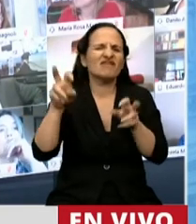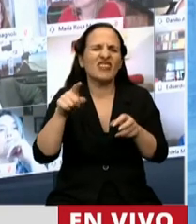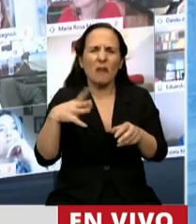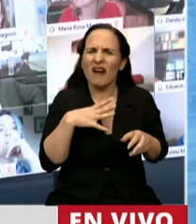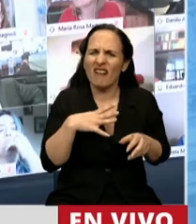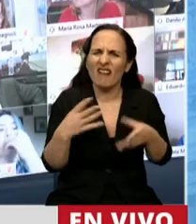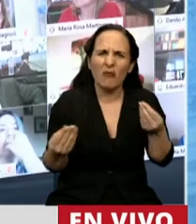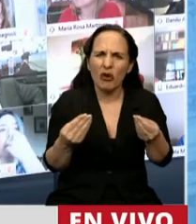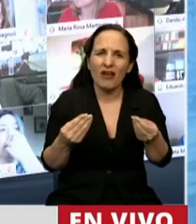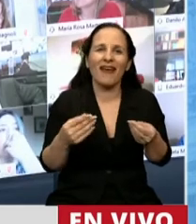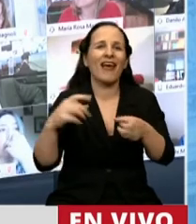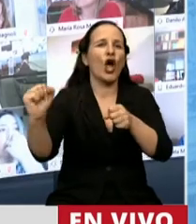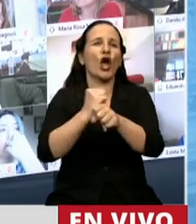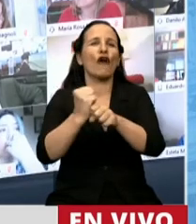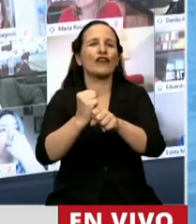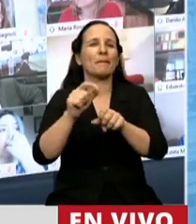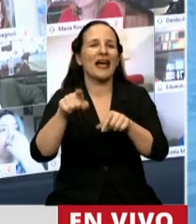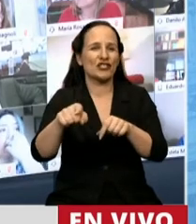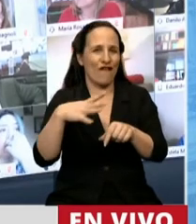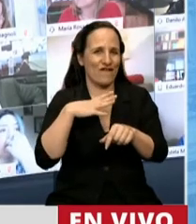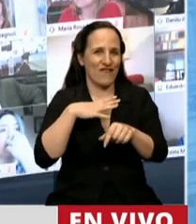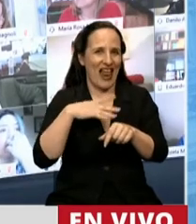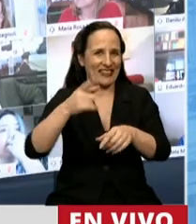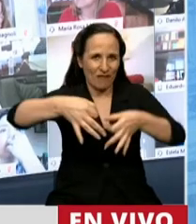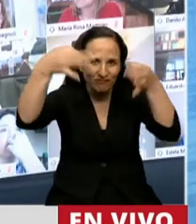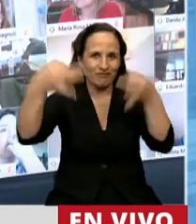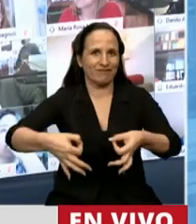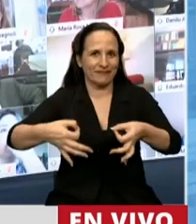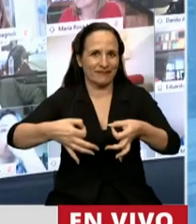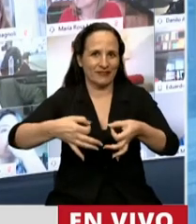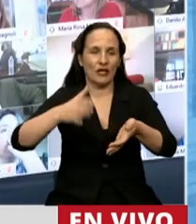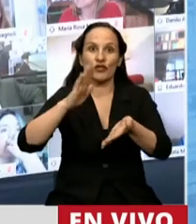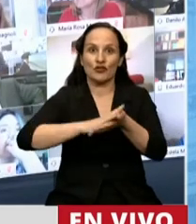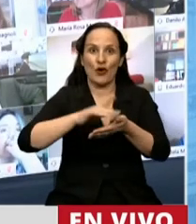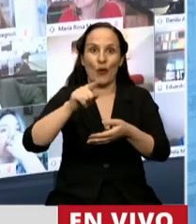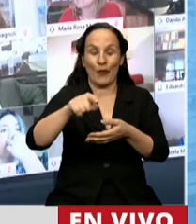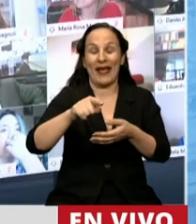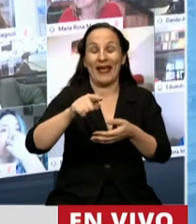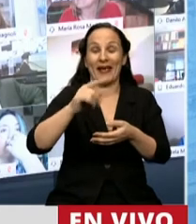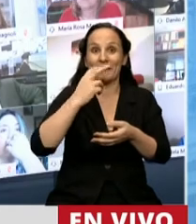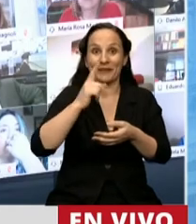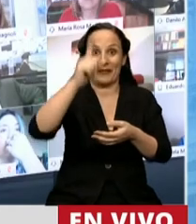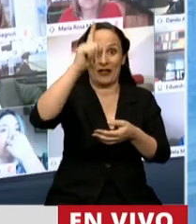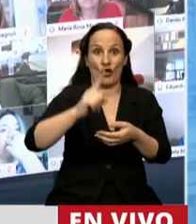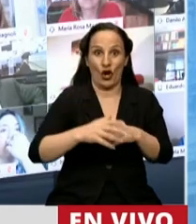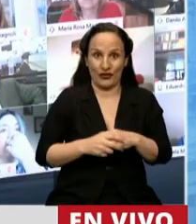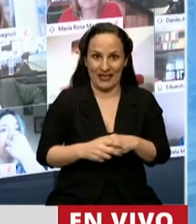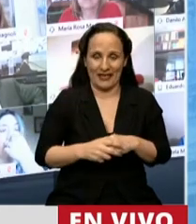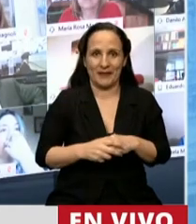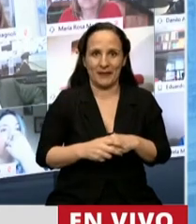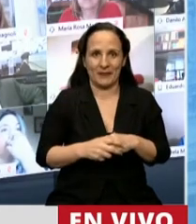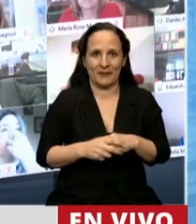tenía que confirmarse la institucionalidad plena de nuestro vecino del norte. Como